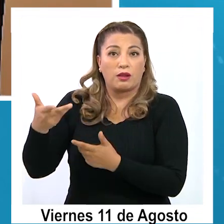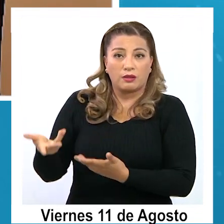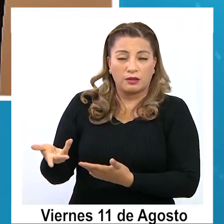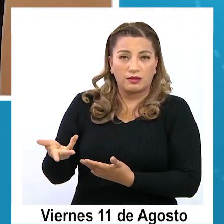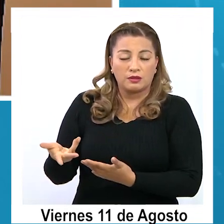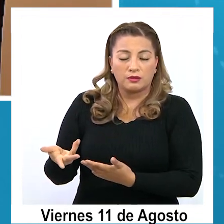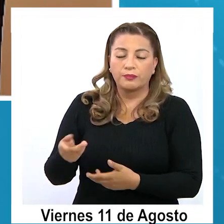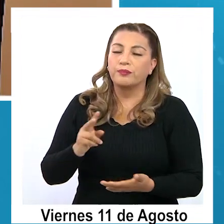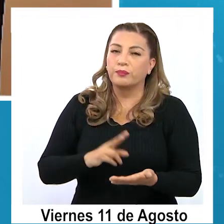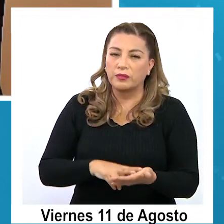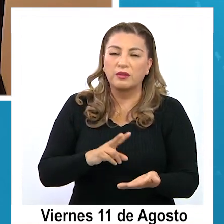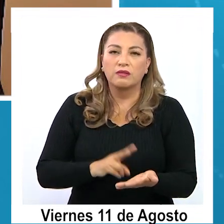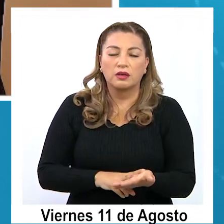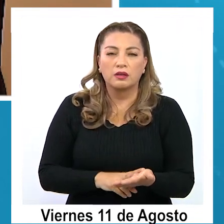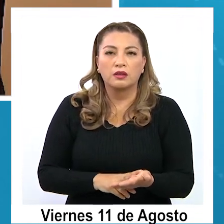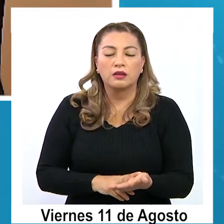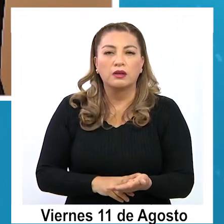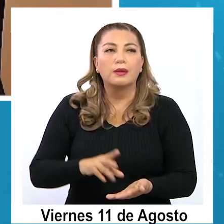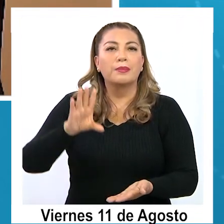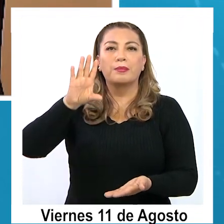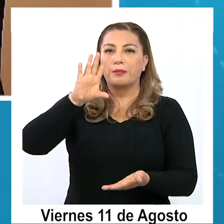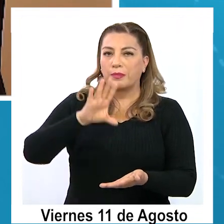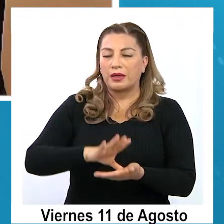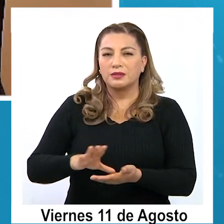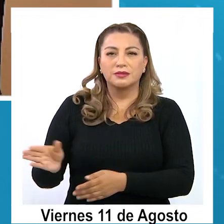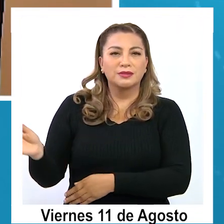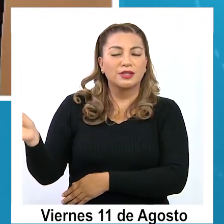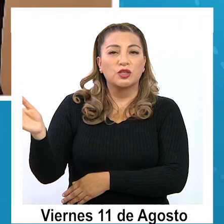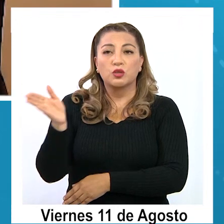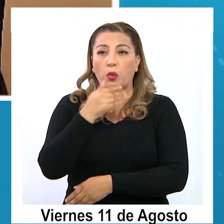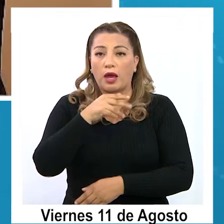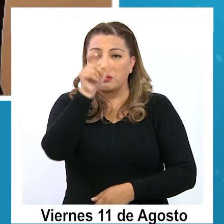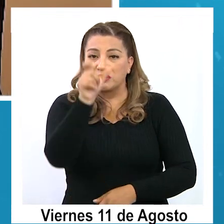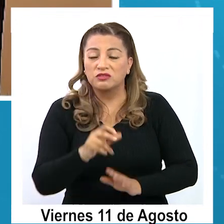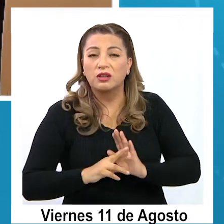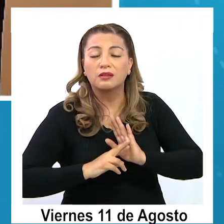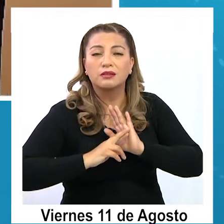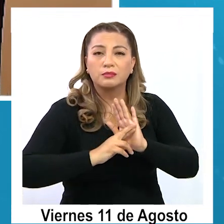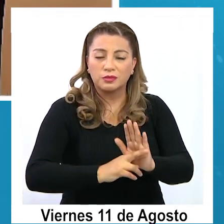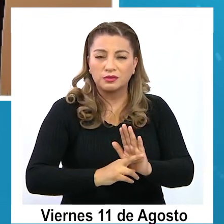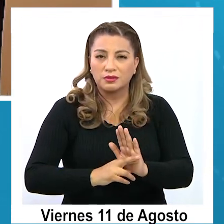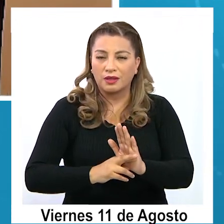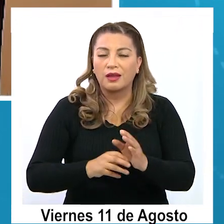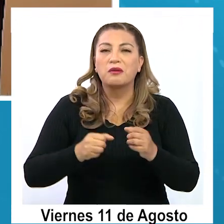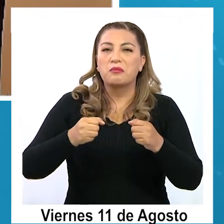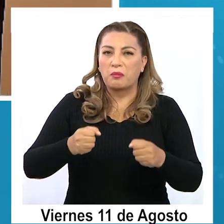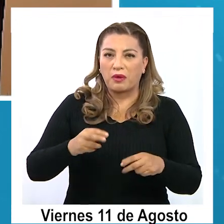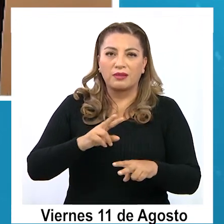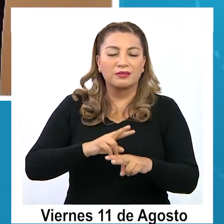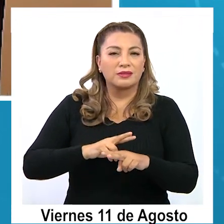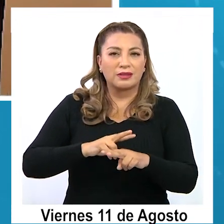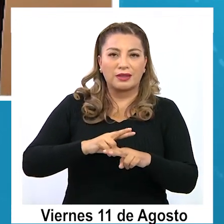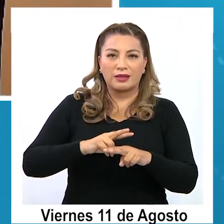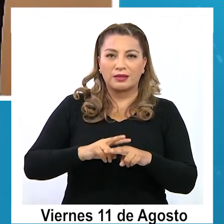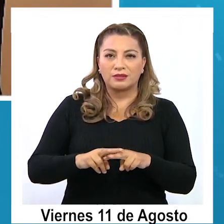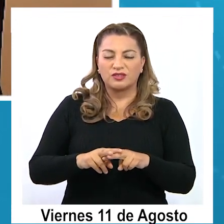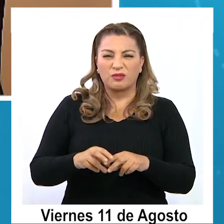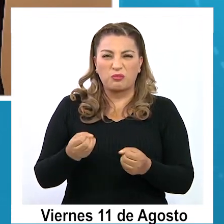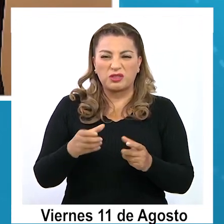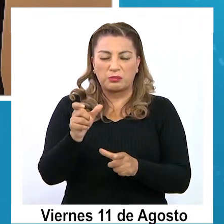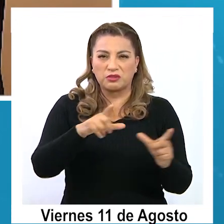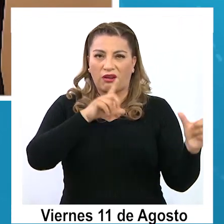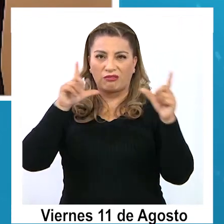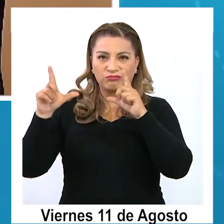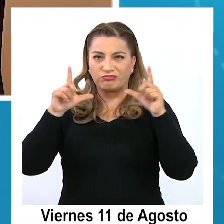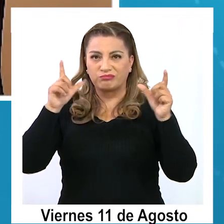efectivamente en el país no hay esa sobre representación, pero la coyuntura lleva a esa sobre representación, ¿no?